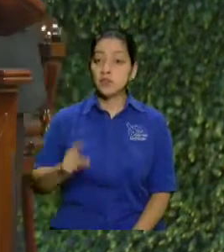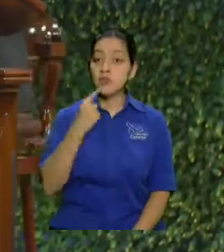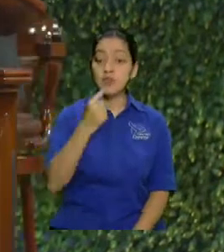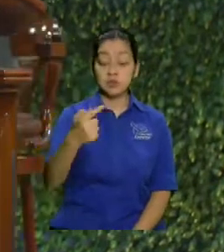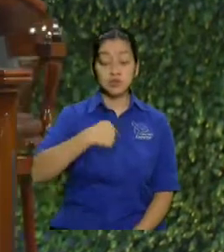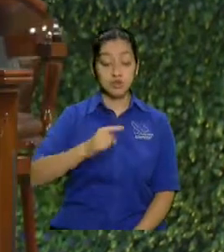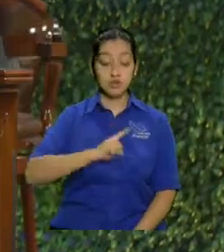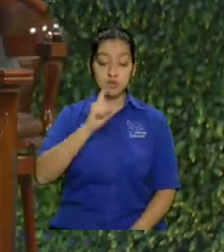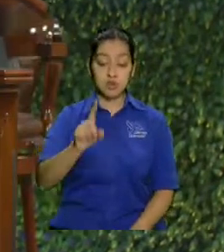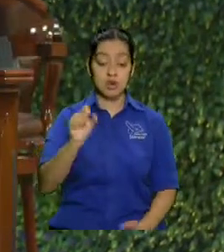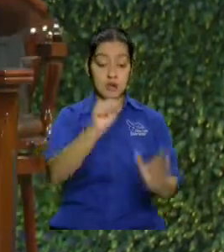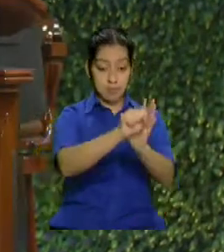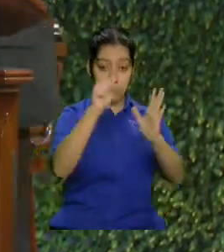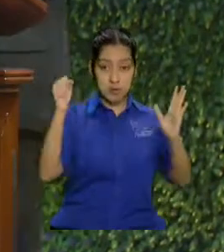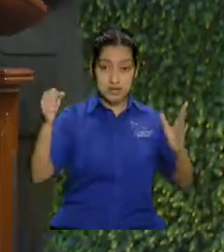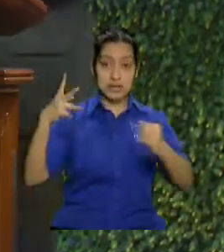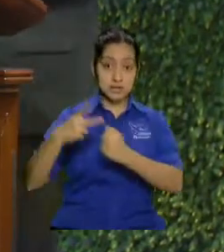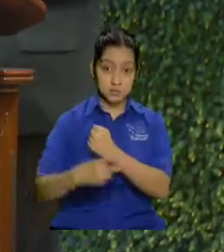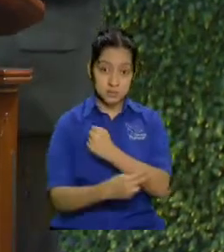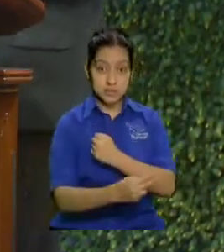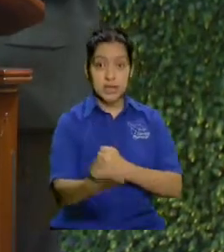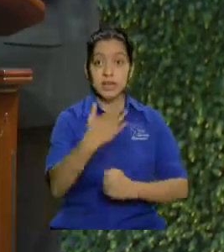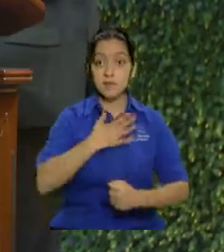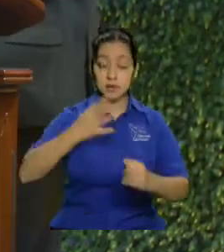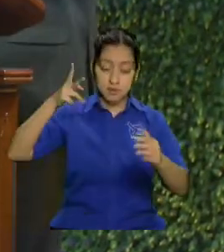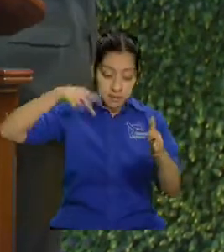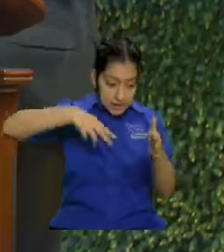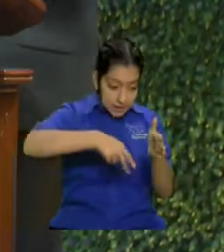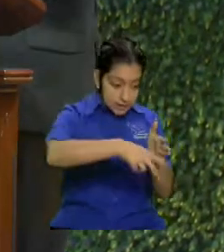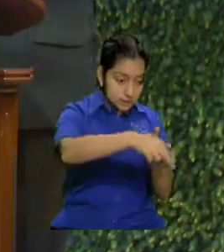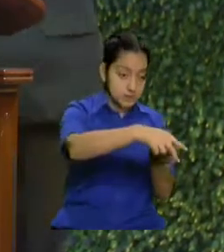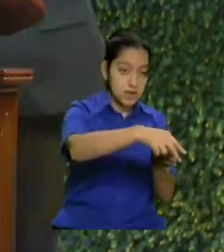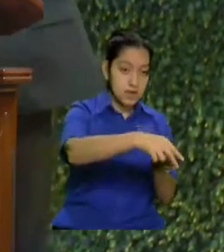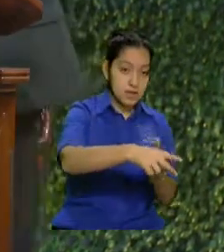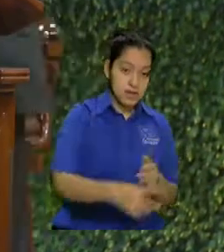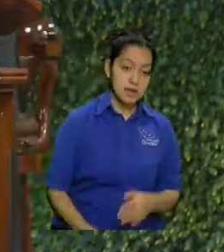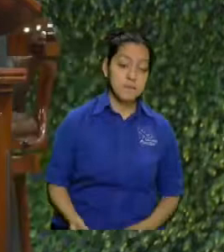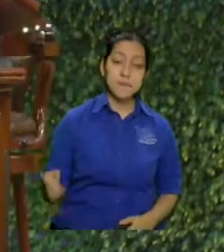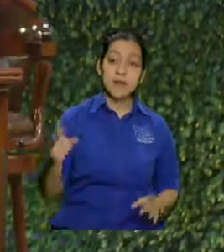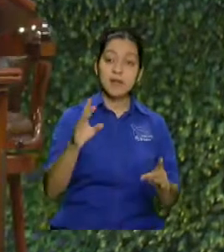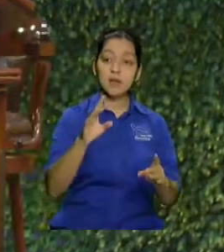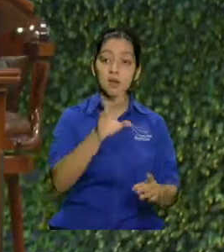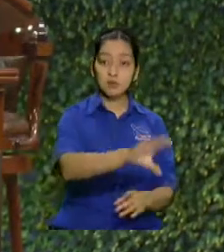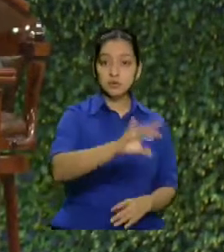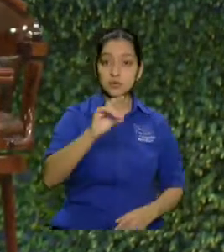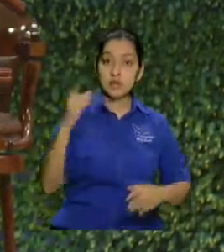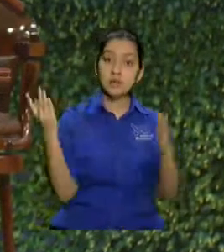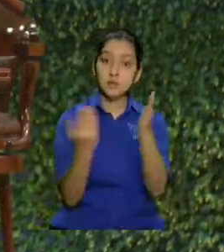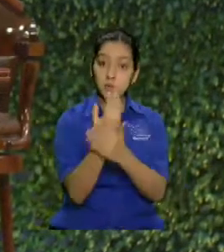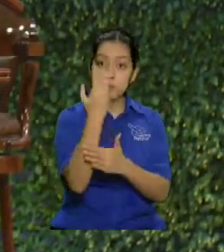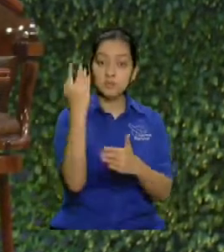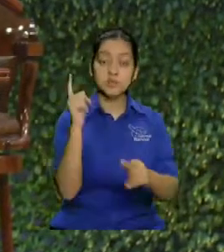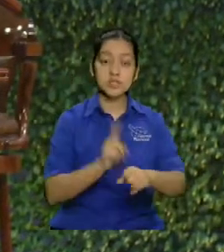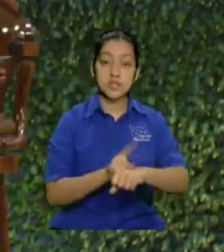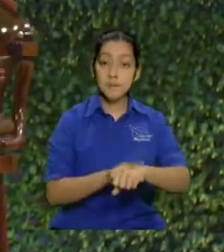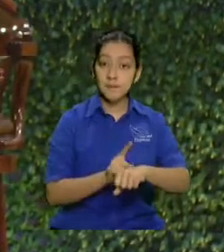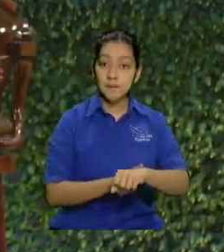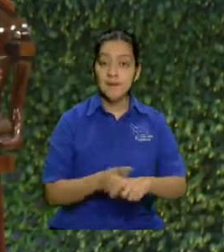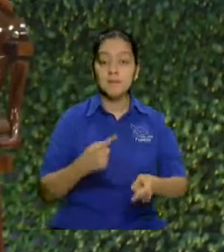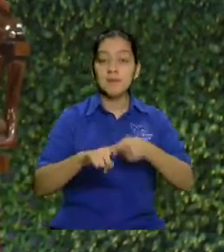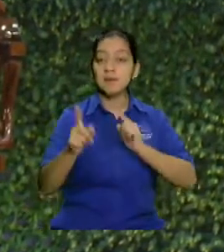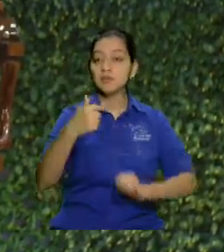soy la puerta de las ovejas, el que por mí va a entrar y va a salir y va a dar nuevos pastos, pero yo soy la puerta.